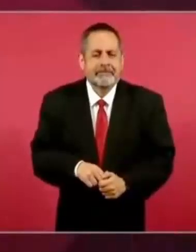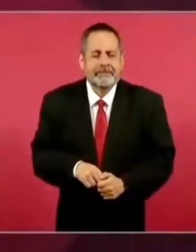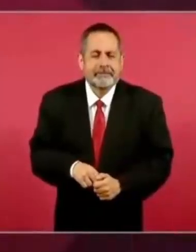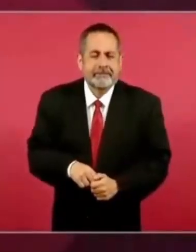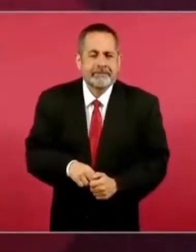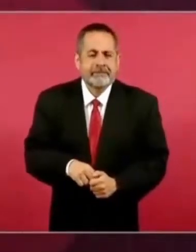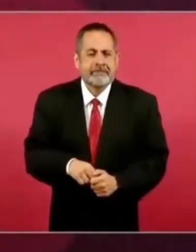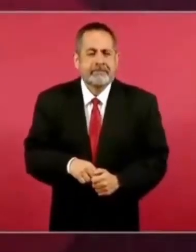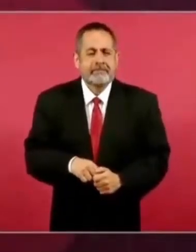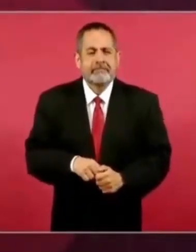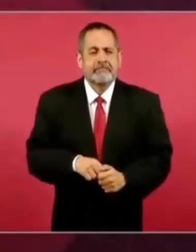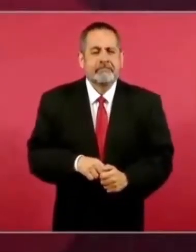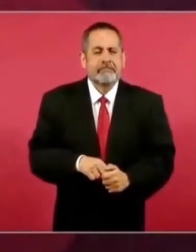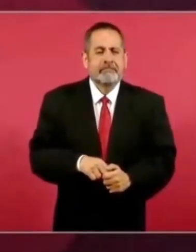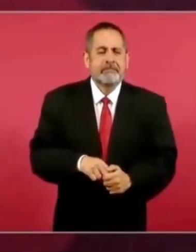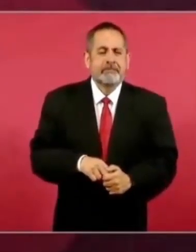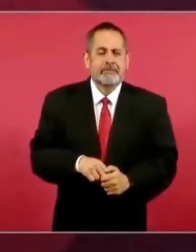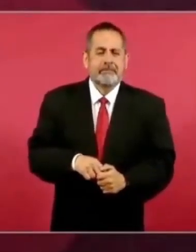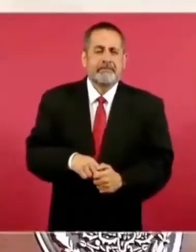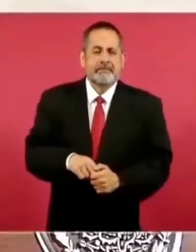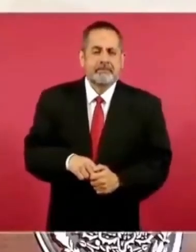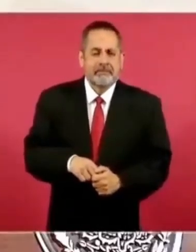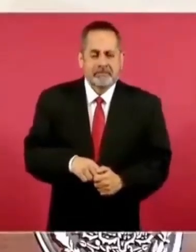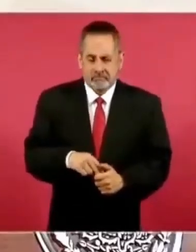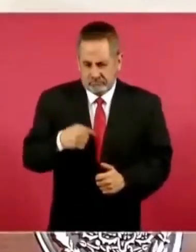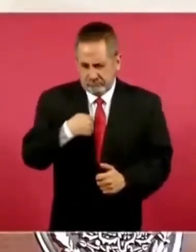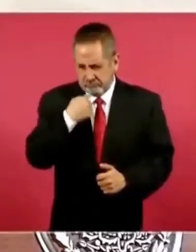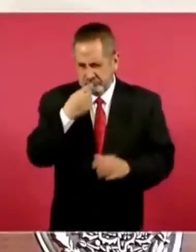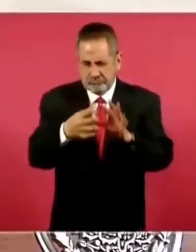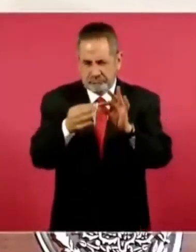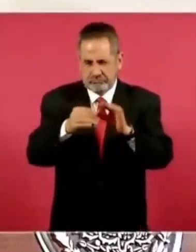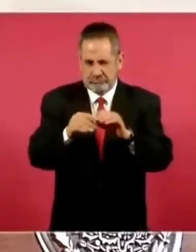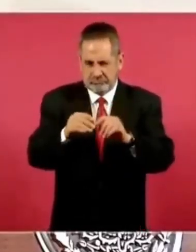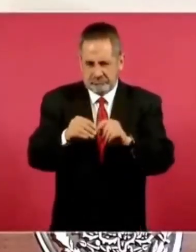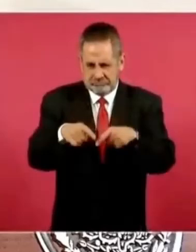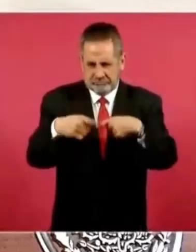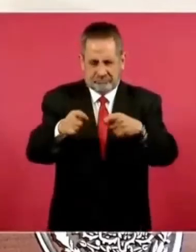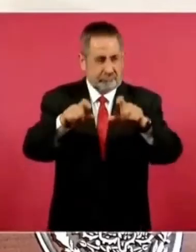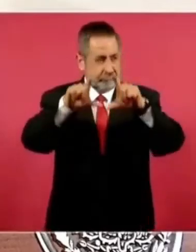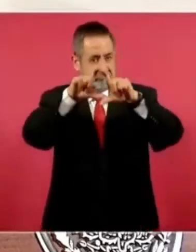Les dicto la cabeza,